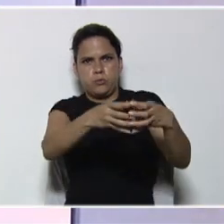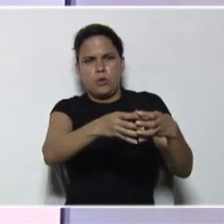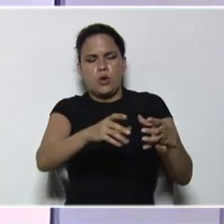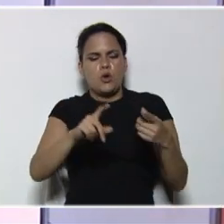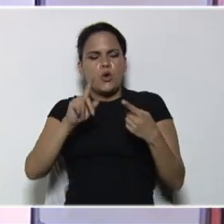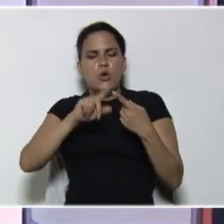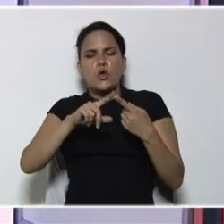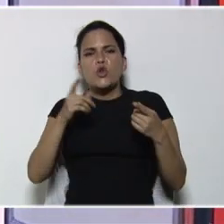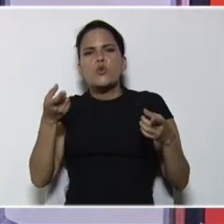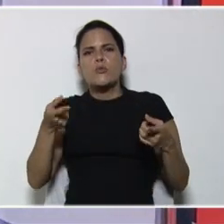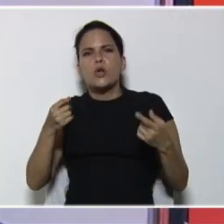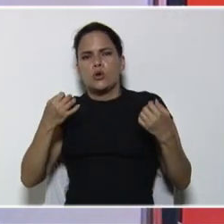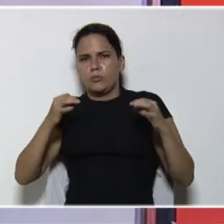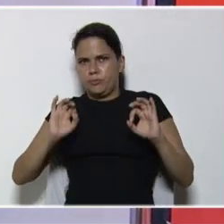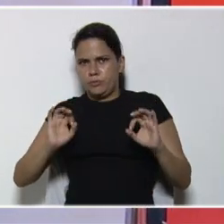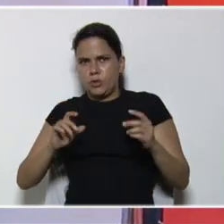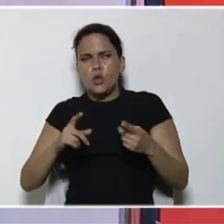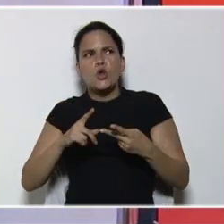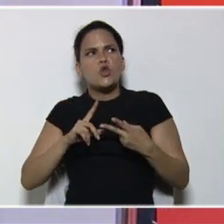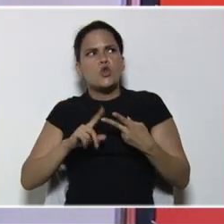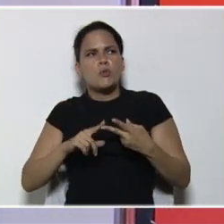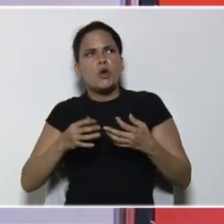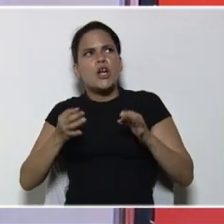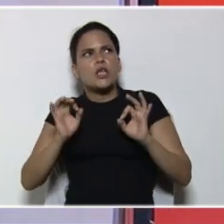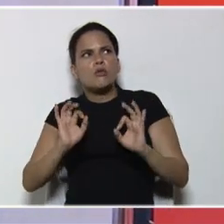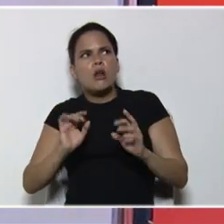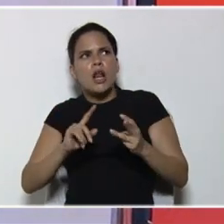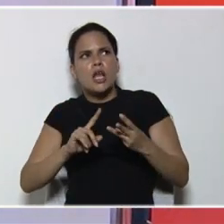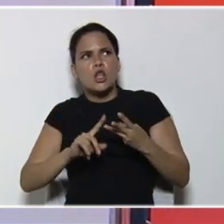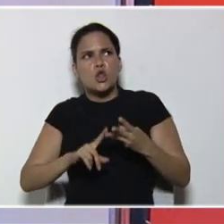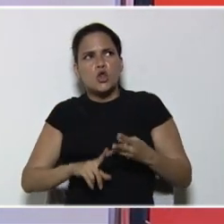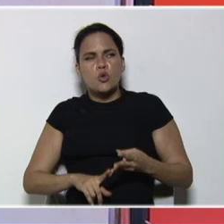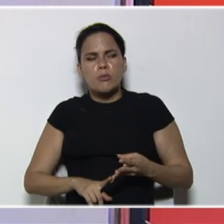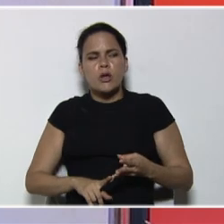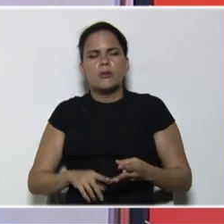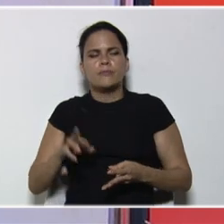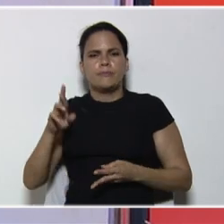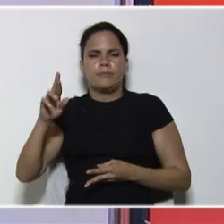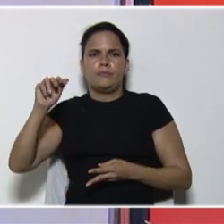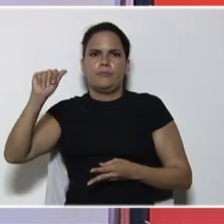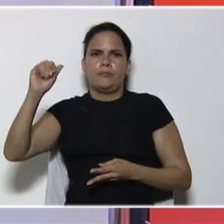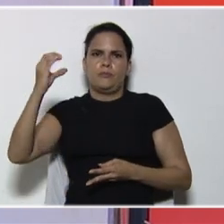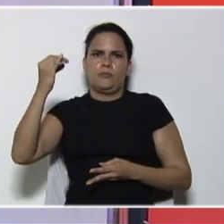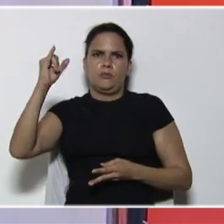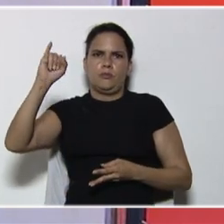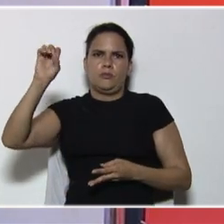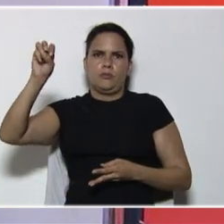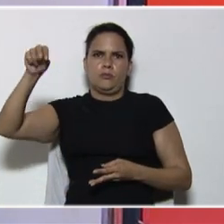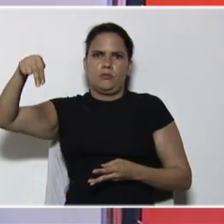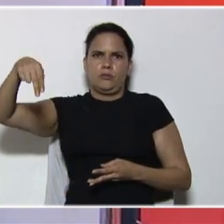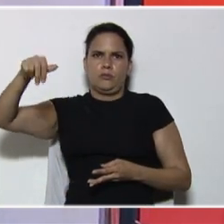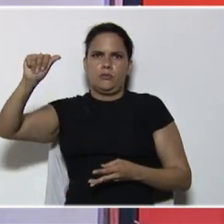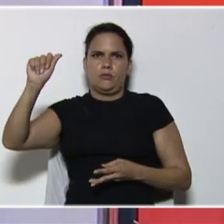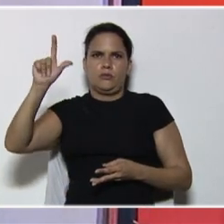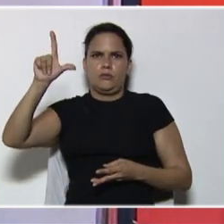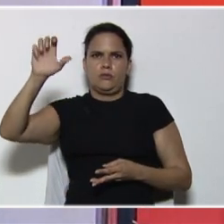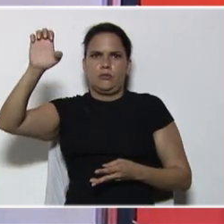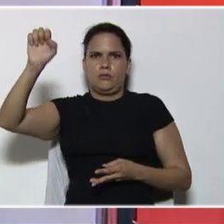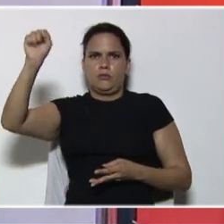números naturales, números racionales, y números irracionales. Recordemos, que el número, de los números